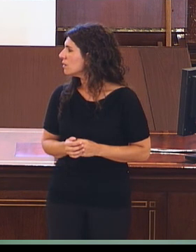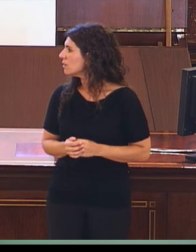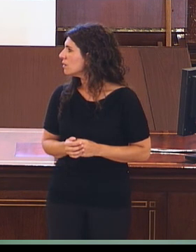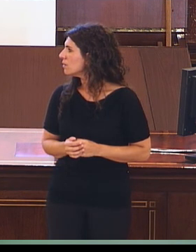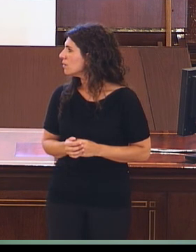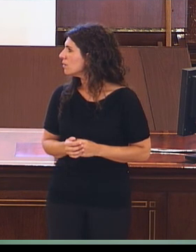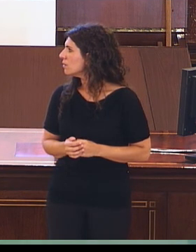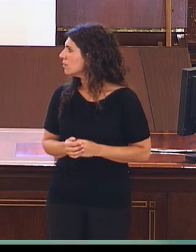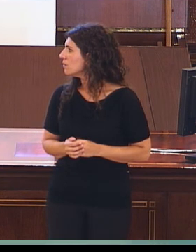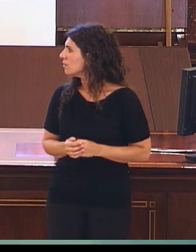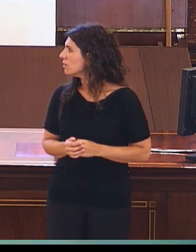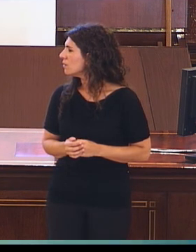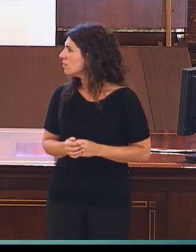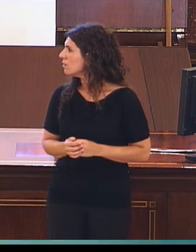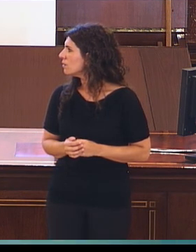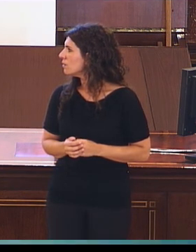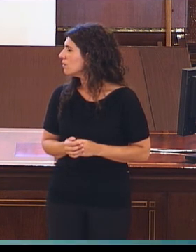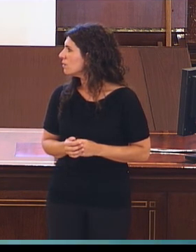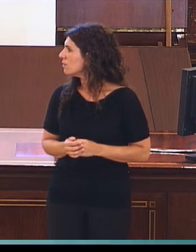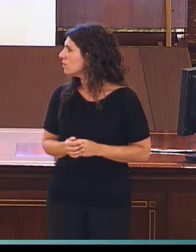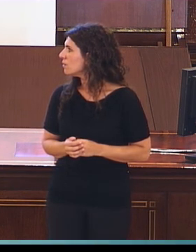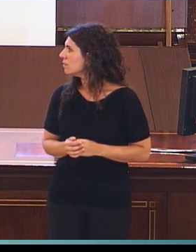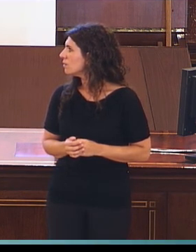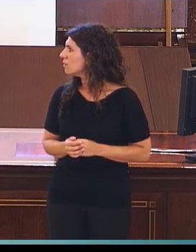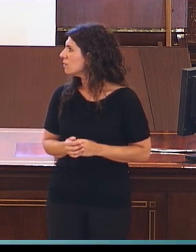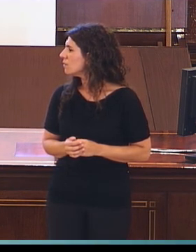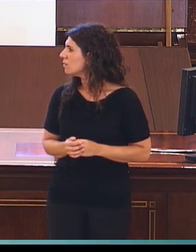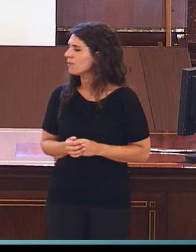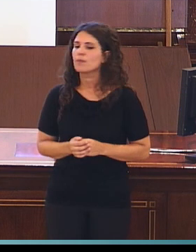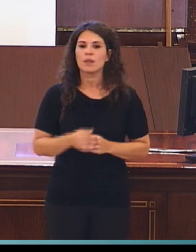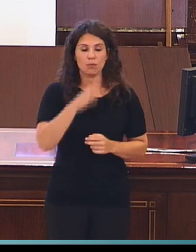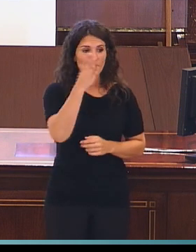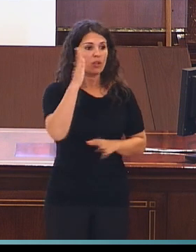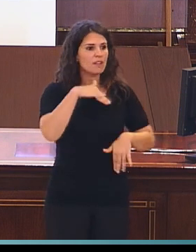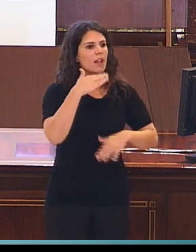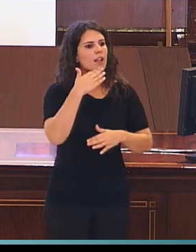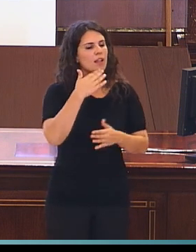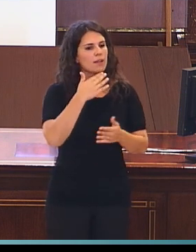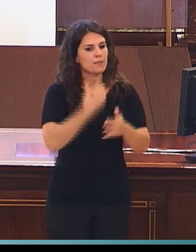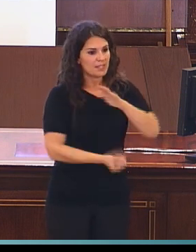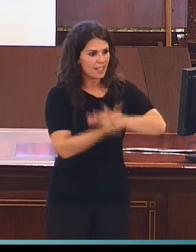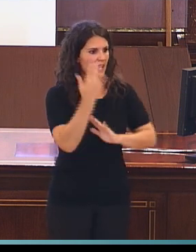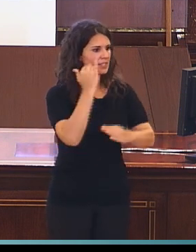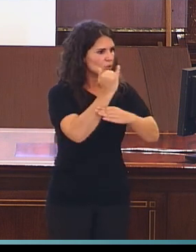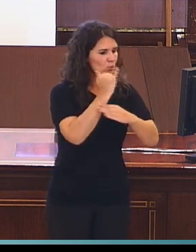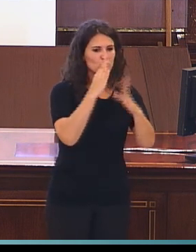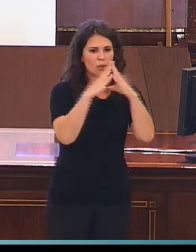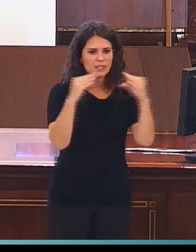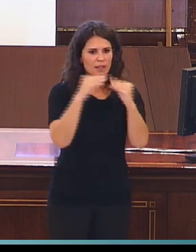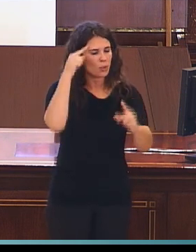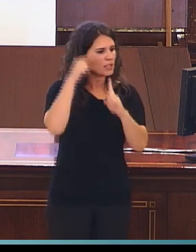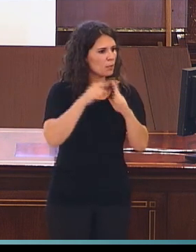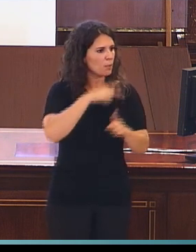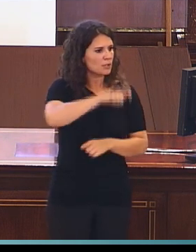uso de la lengua de signos sobre el hecho de que se vayan creando institutos y universidades para las personas sordas o cómo ha